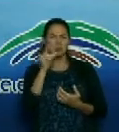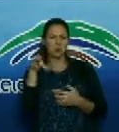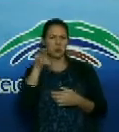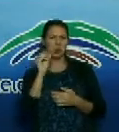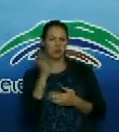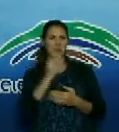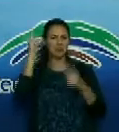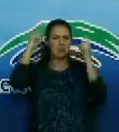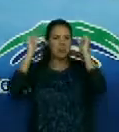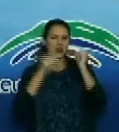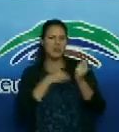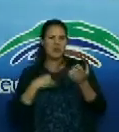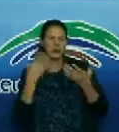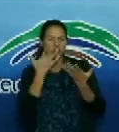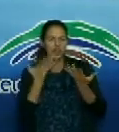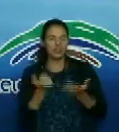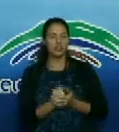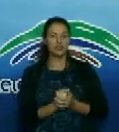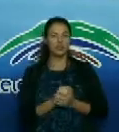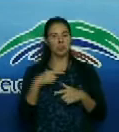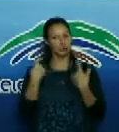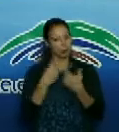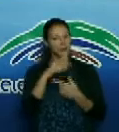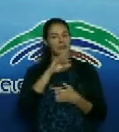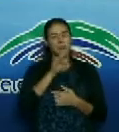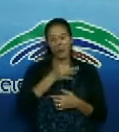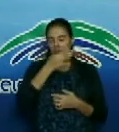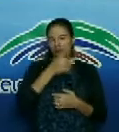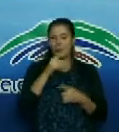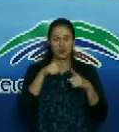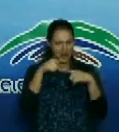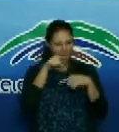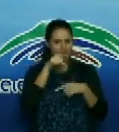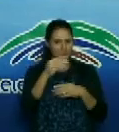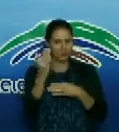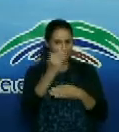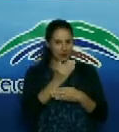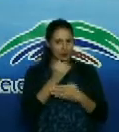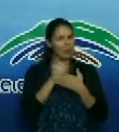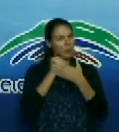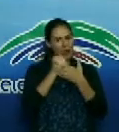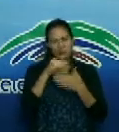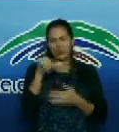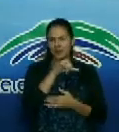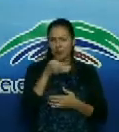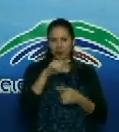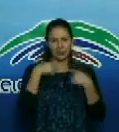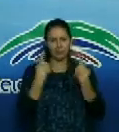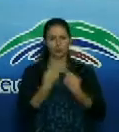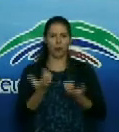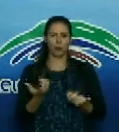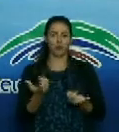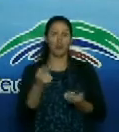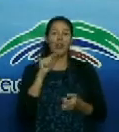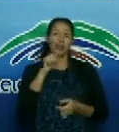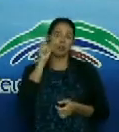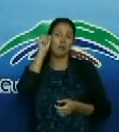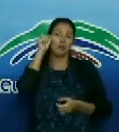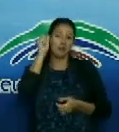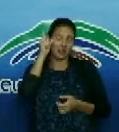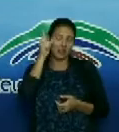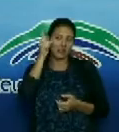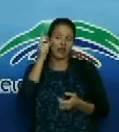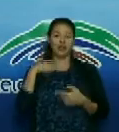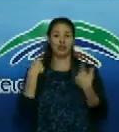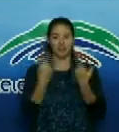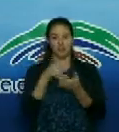preocupen que los compañeros que van a venir van también a realizar la labor como nosotros y entonces fueron experiencias también que eso queda yo creo que para la